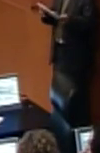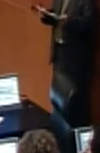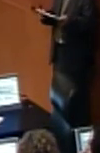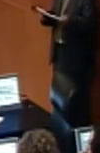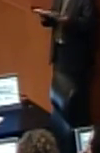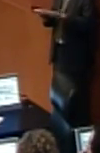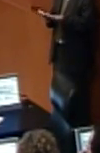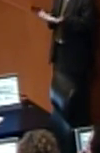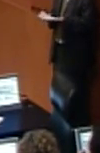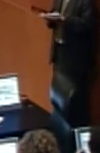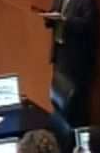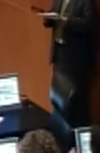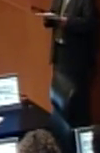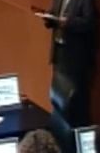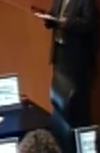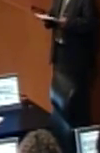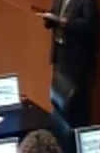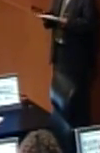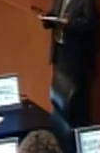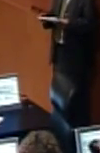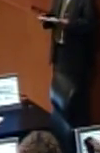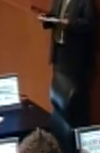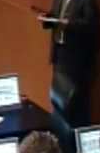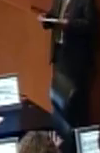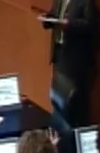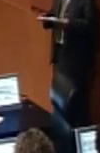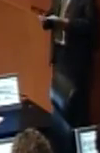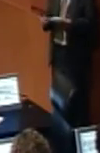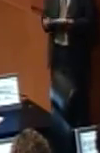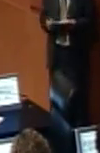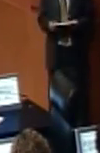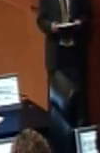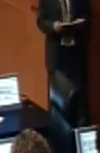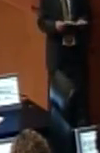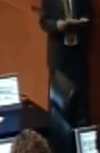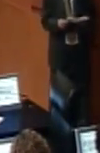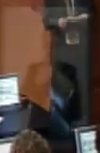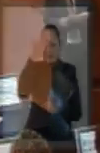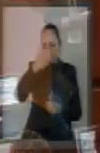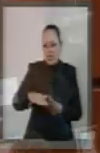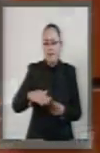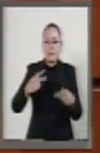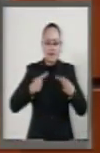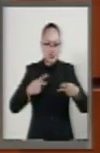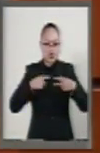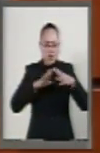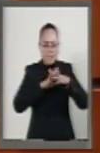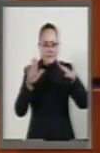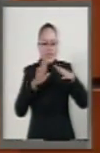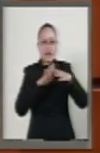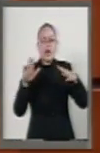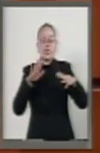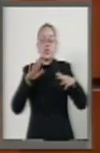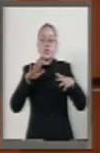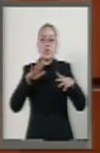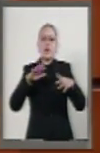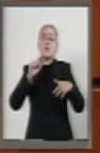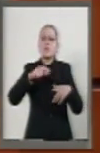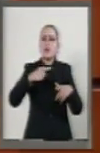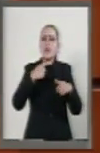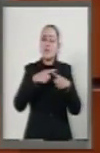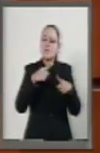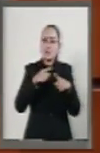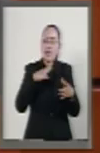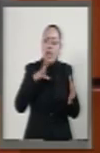Gracias, presidente. Nuestro país reconoce que los migrantes transitan por nuestro territorio por diversos